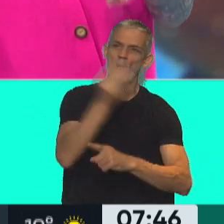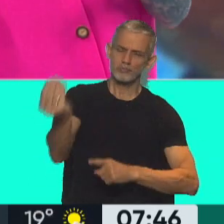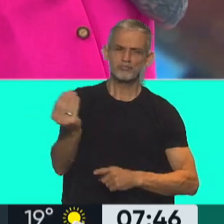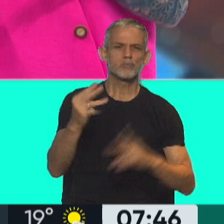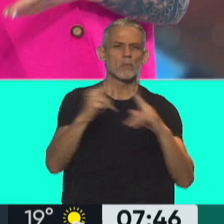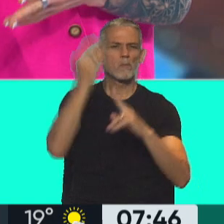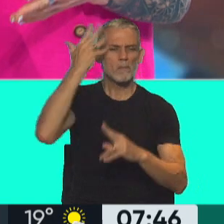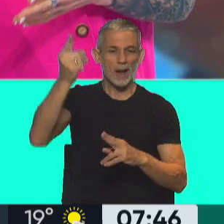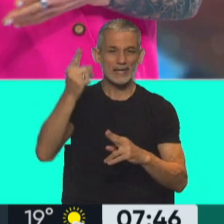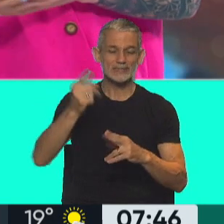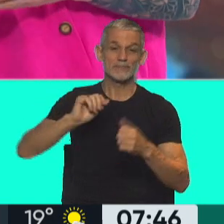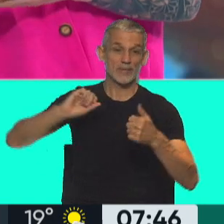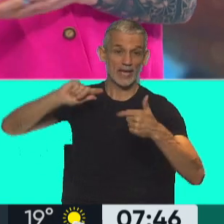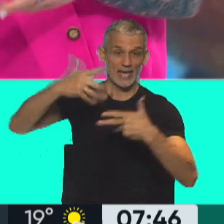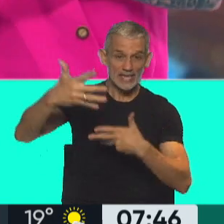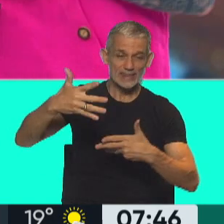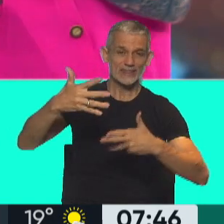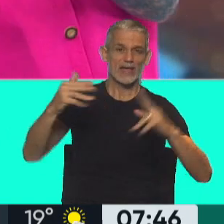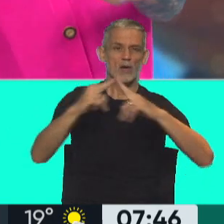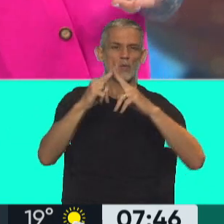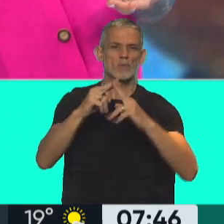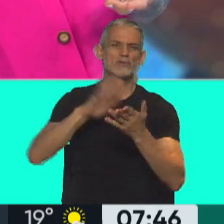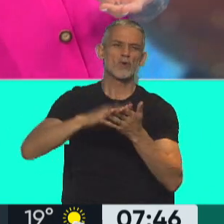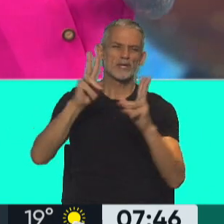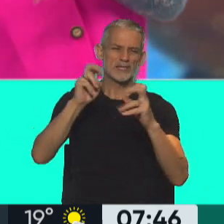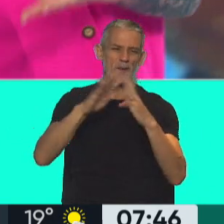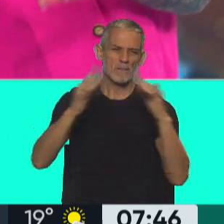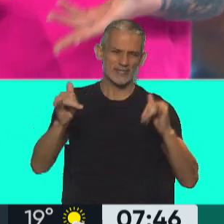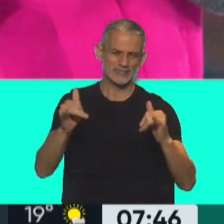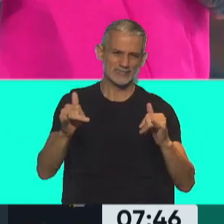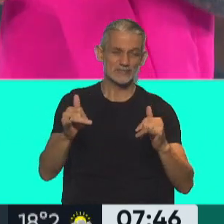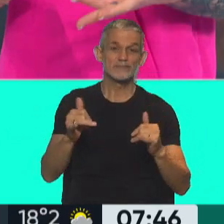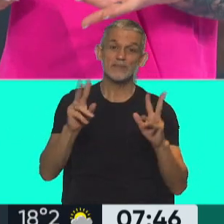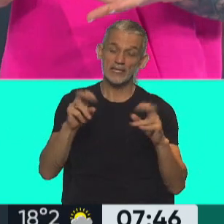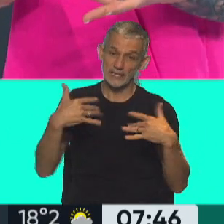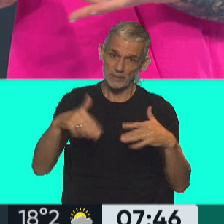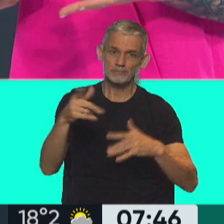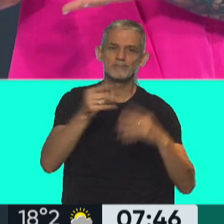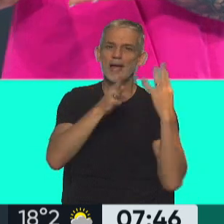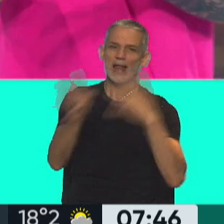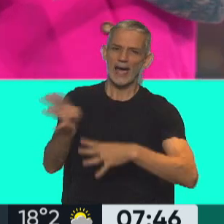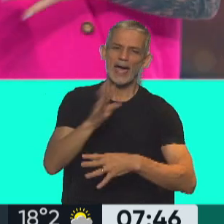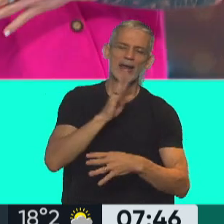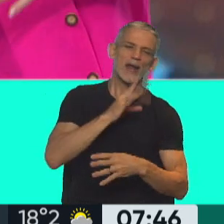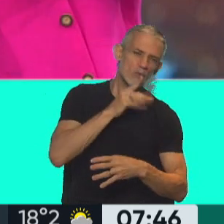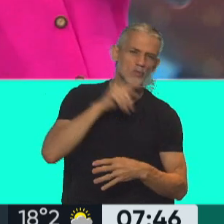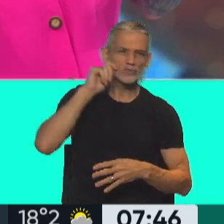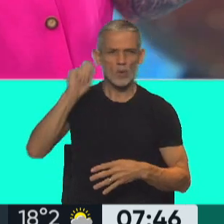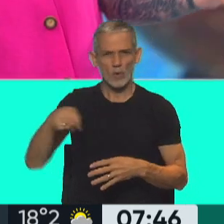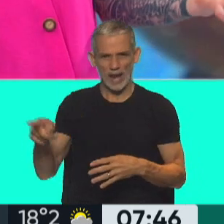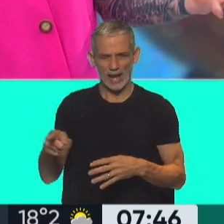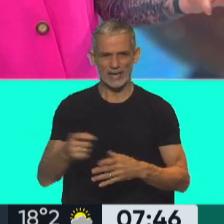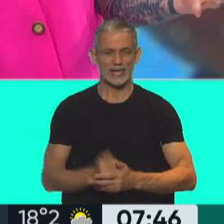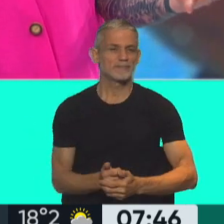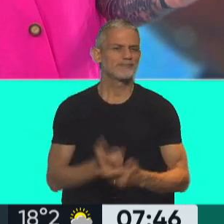París, en la quinta cumbre de la paz, en donde Ale se descuenta que el tema central es la guerra entre Rusia y Ucrania. Cómo